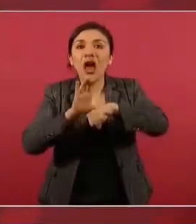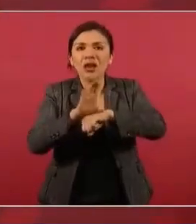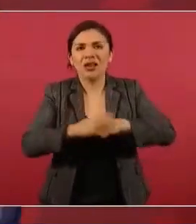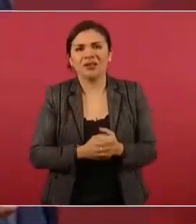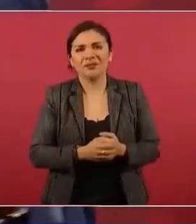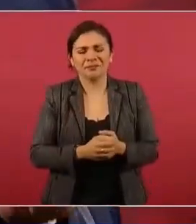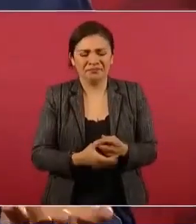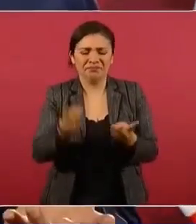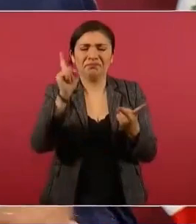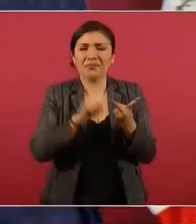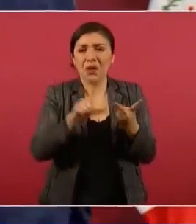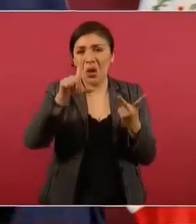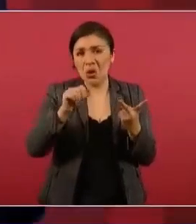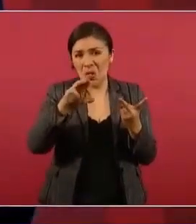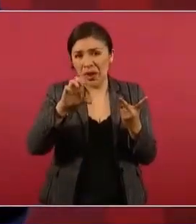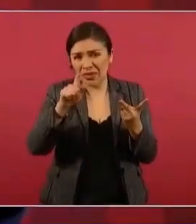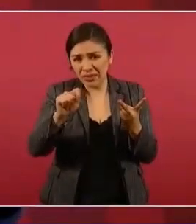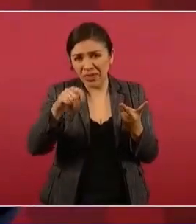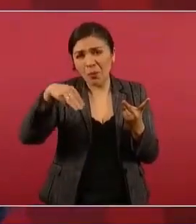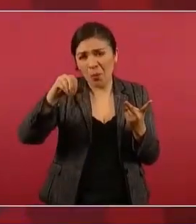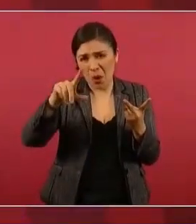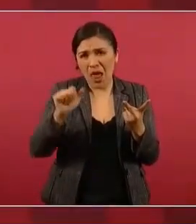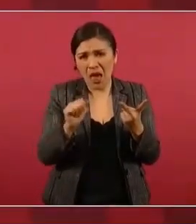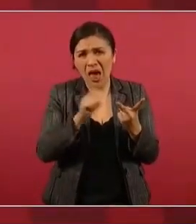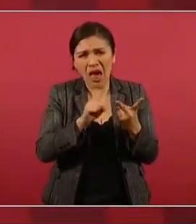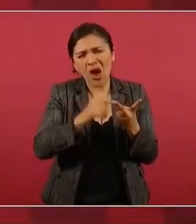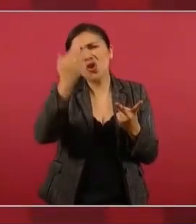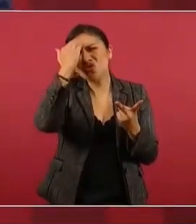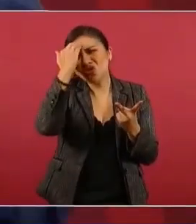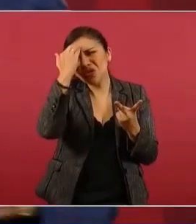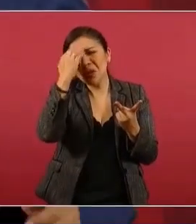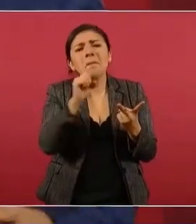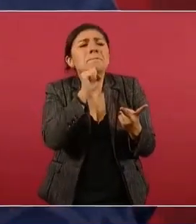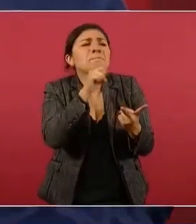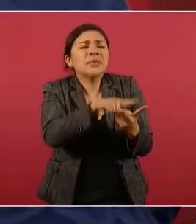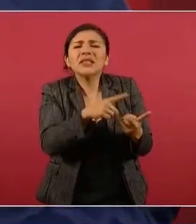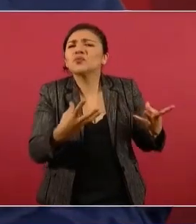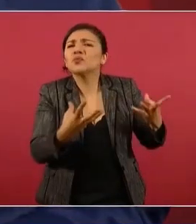lo dé de mola, ¿a quién conoce? Pues a los mismos.